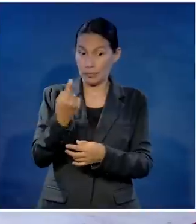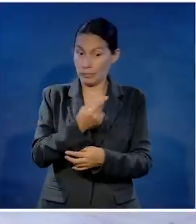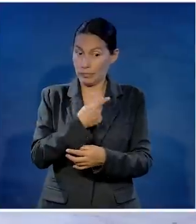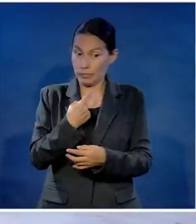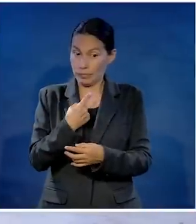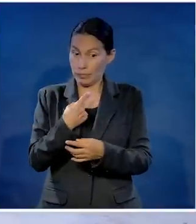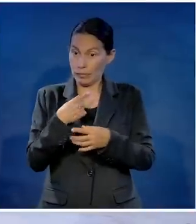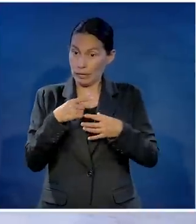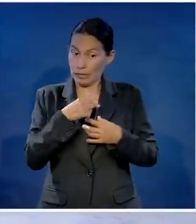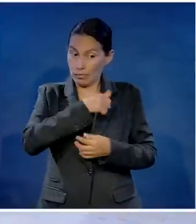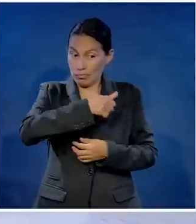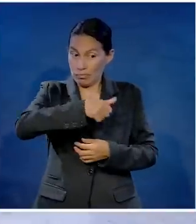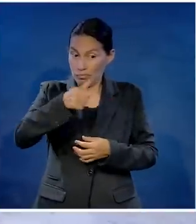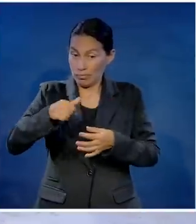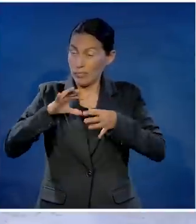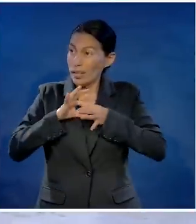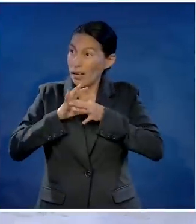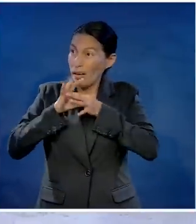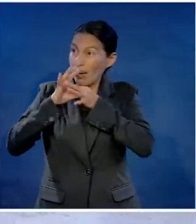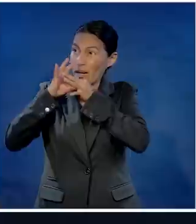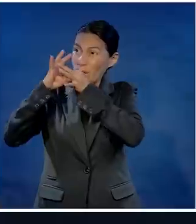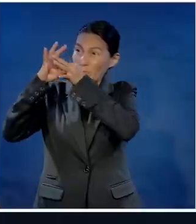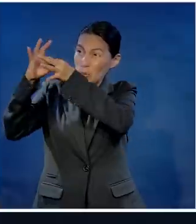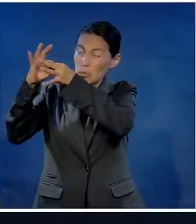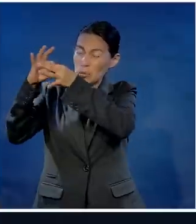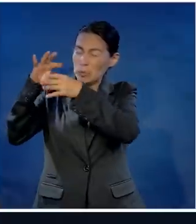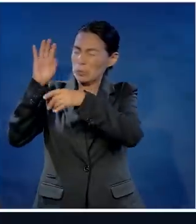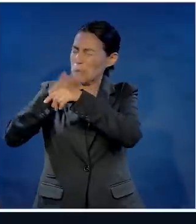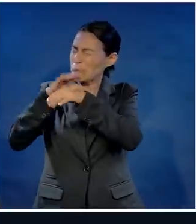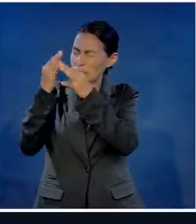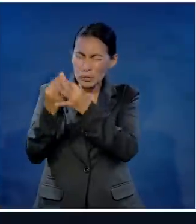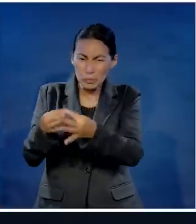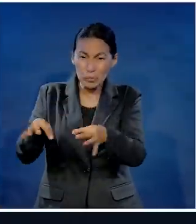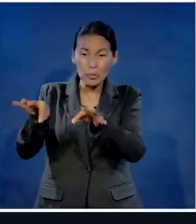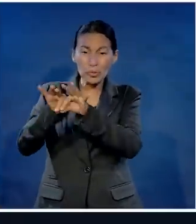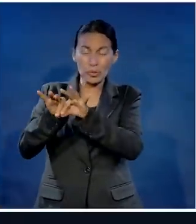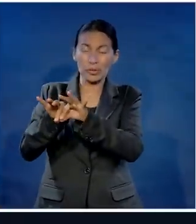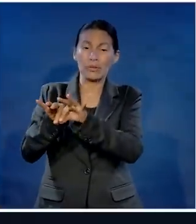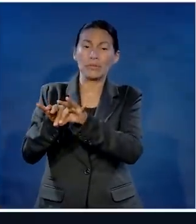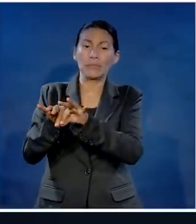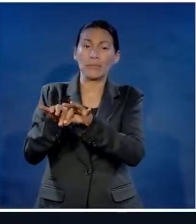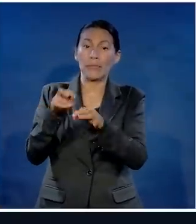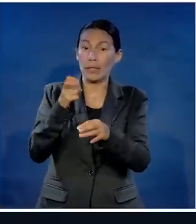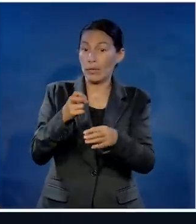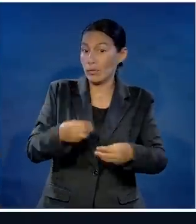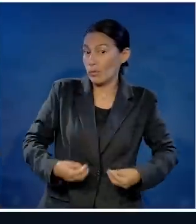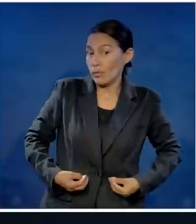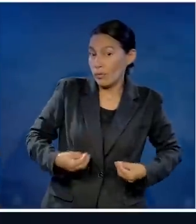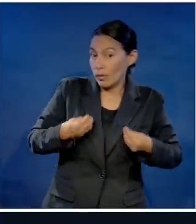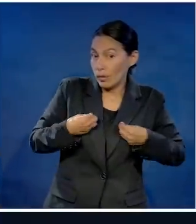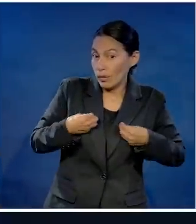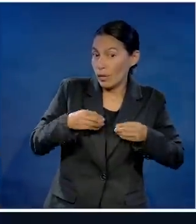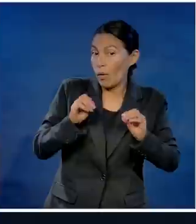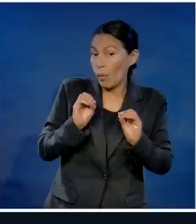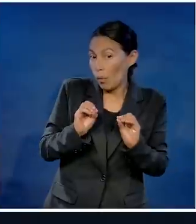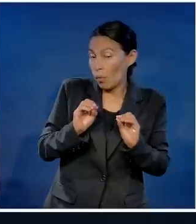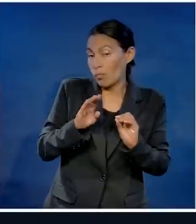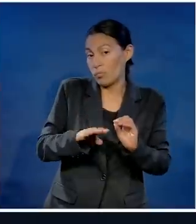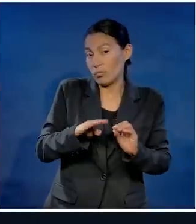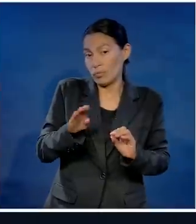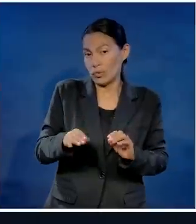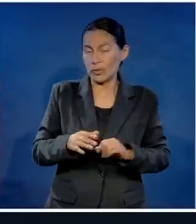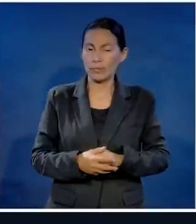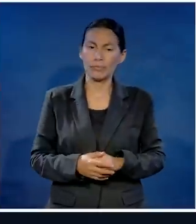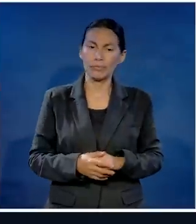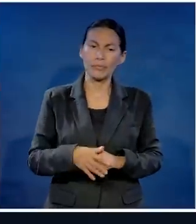Nuestra relación con Él es un asunto de vida o muerte. Al final del día, la salvación no